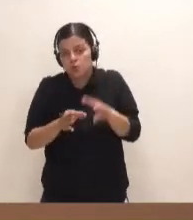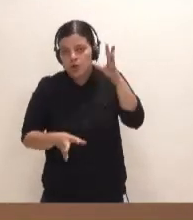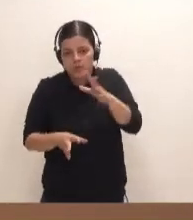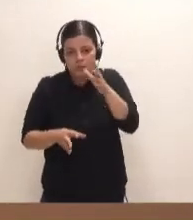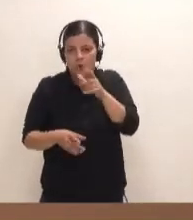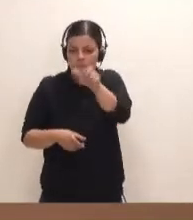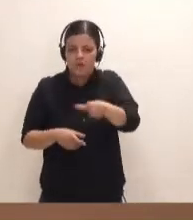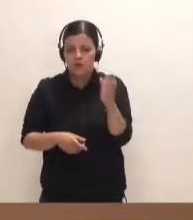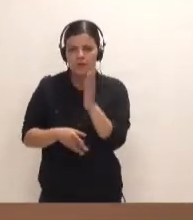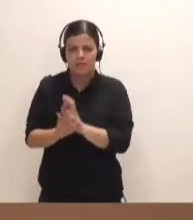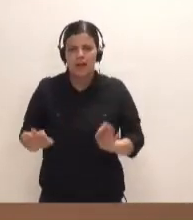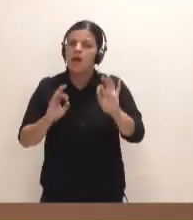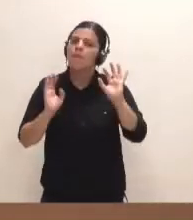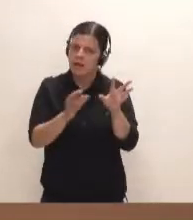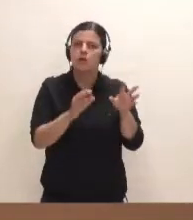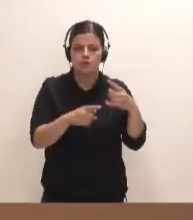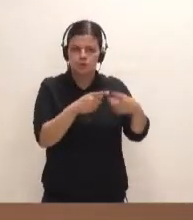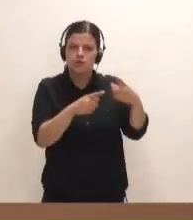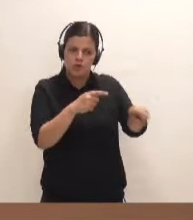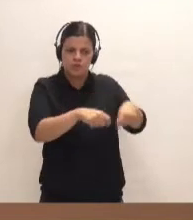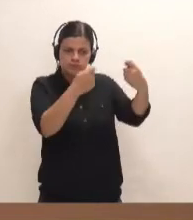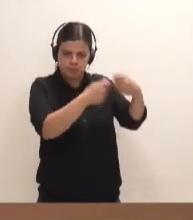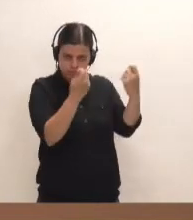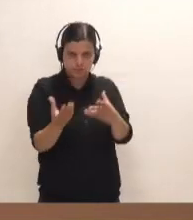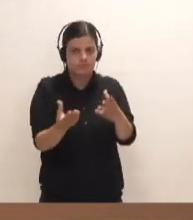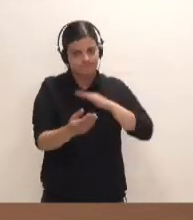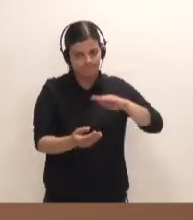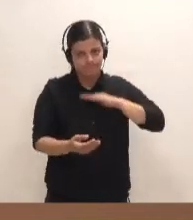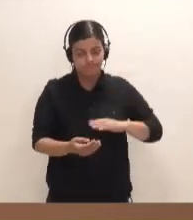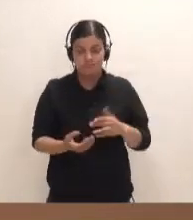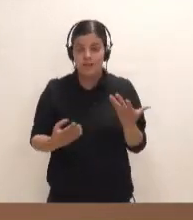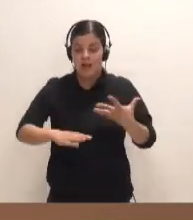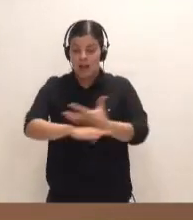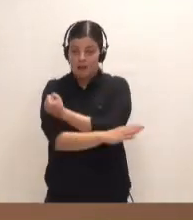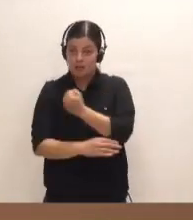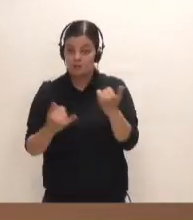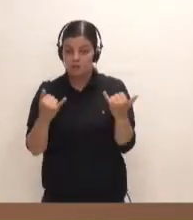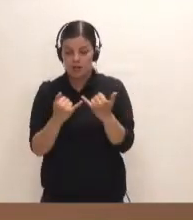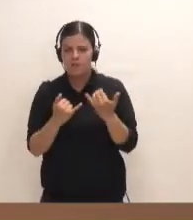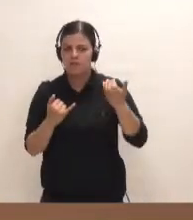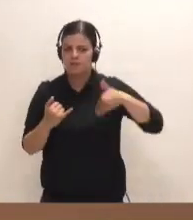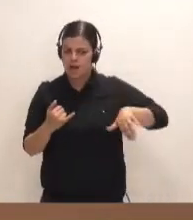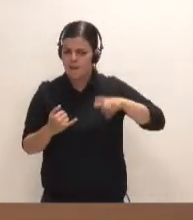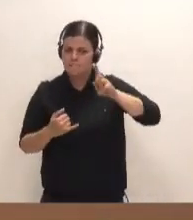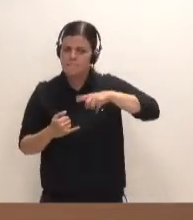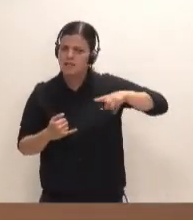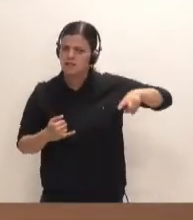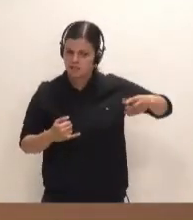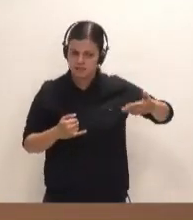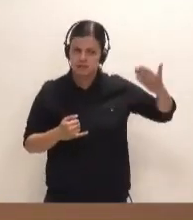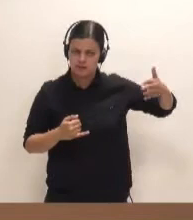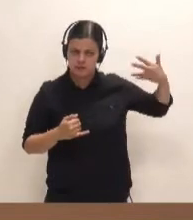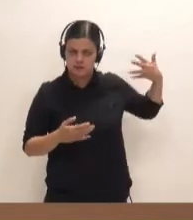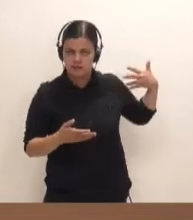pero con unos daños materiales muy importantes. El Cabildo de Tenerife lleva meses a través de